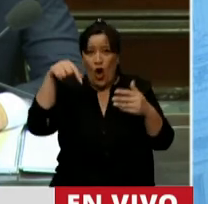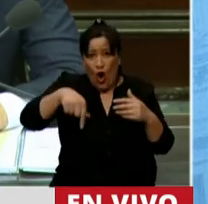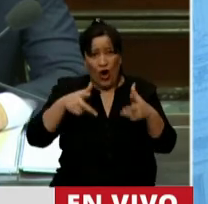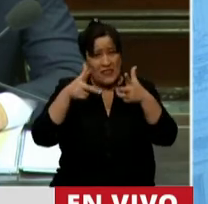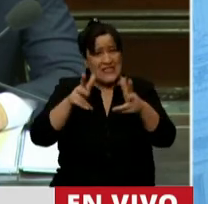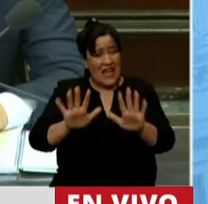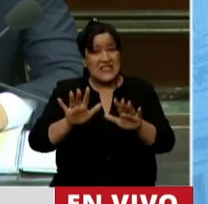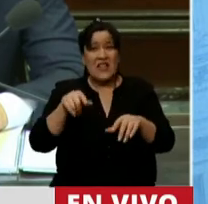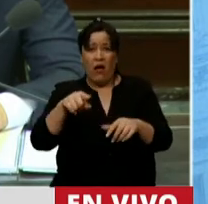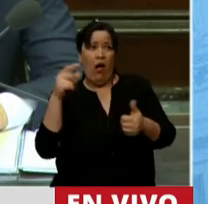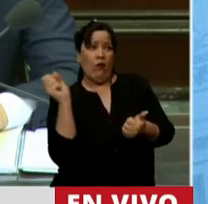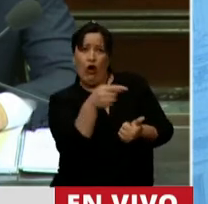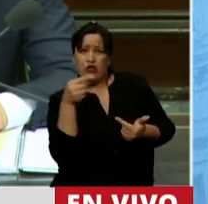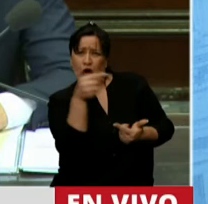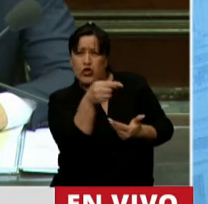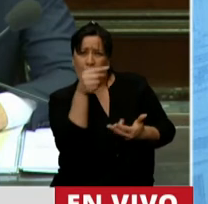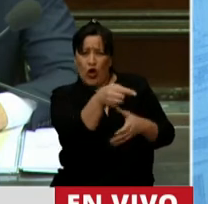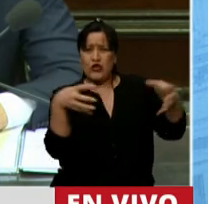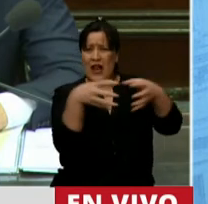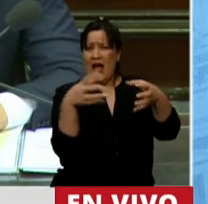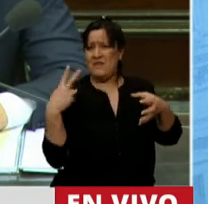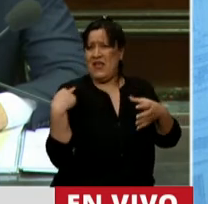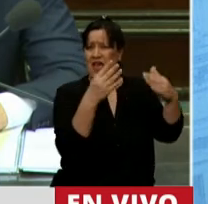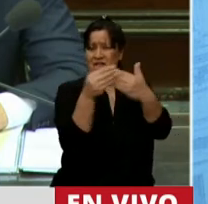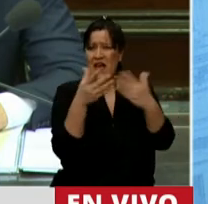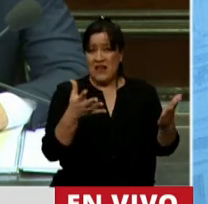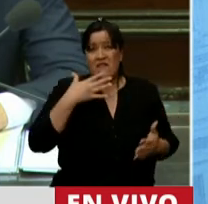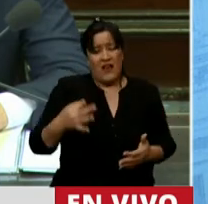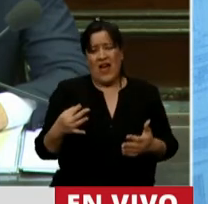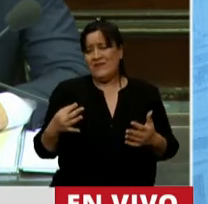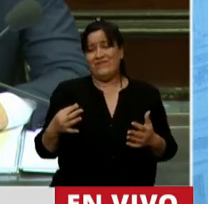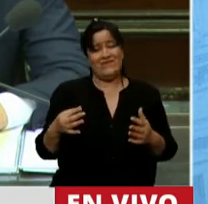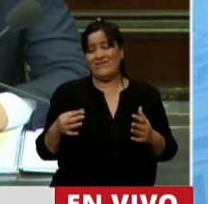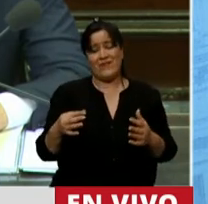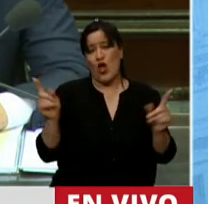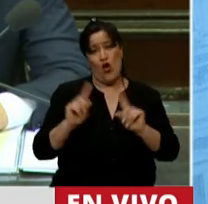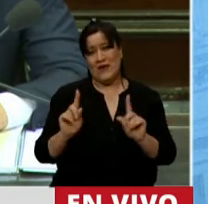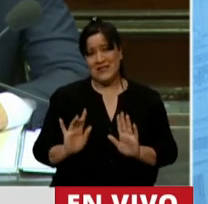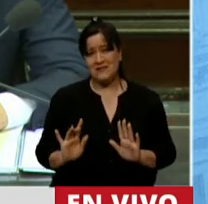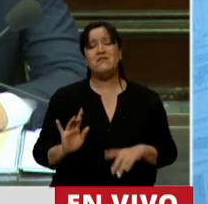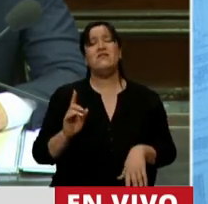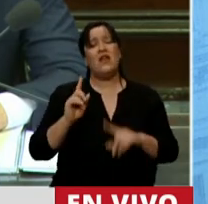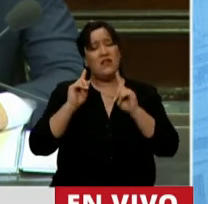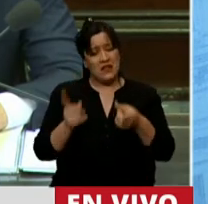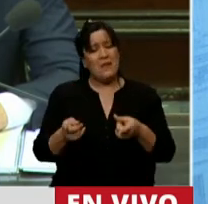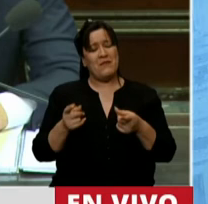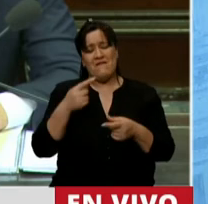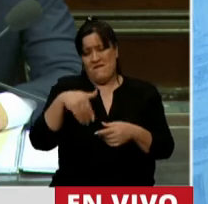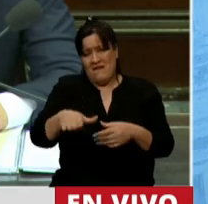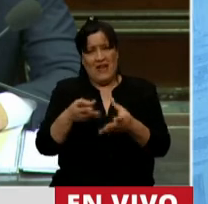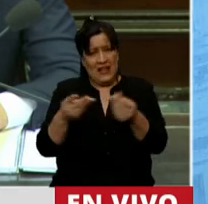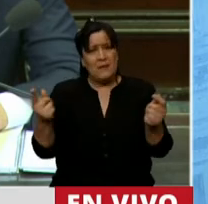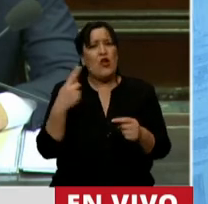hoy al Jefe de Gabinete y nuestro espacio político. Yo creo, y termino con esto, Presidente, que obviamente